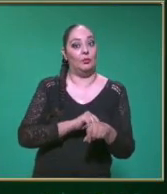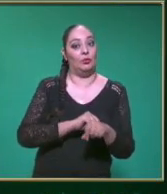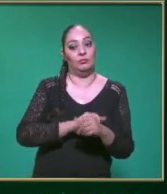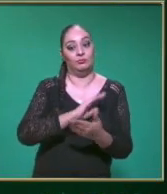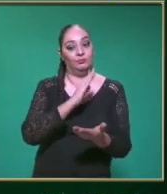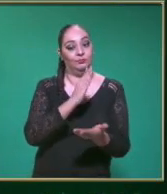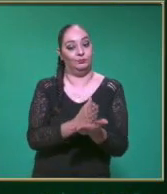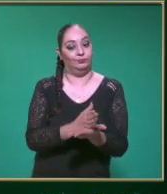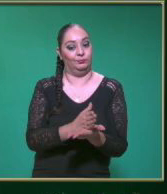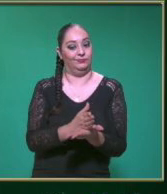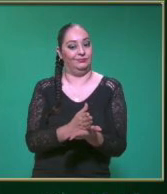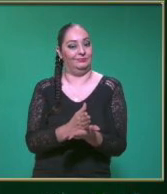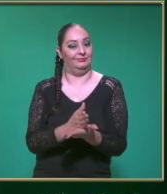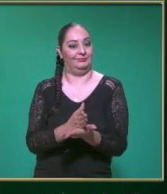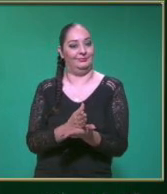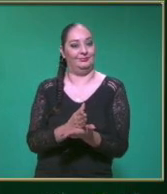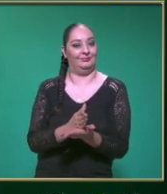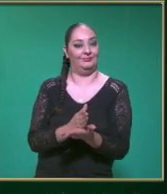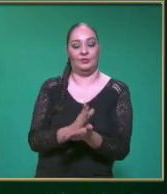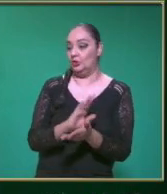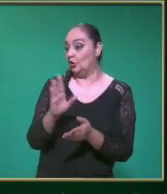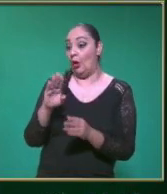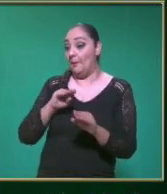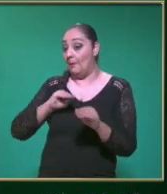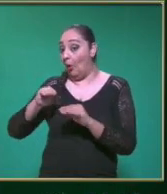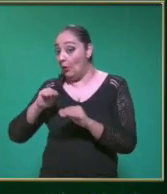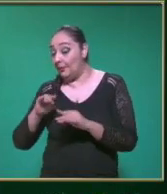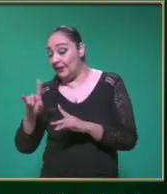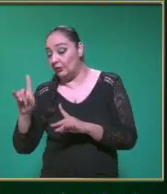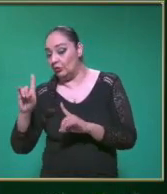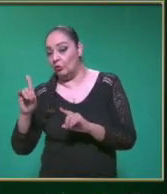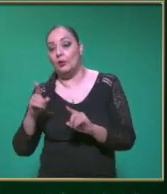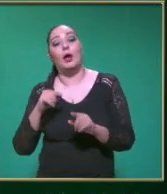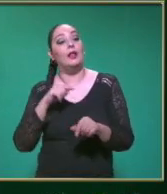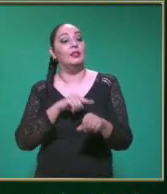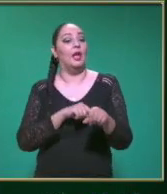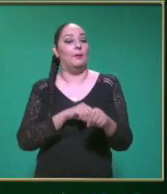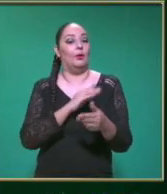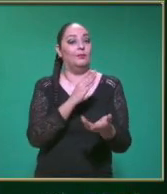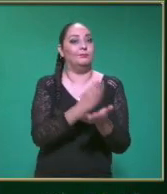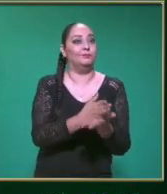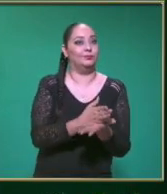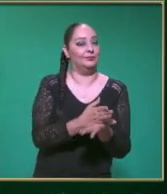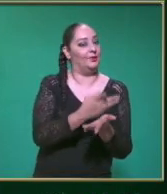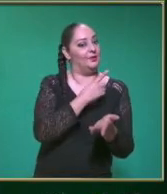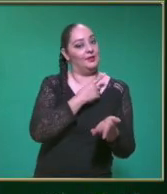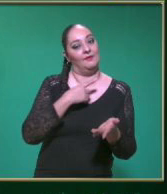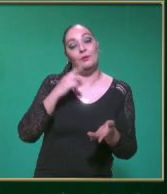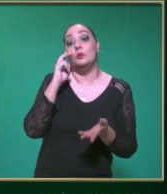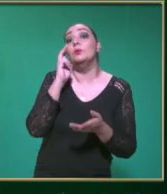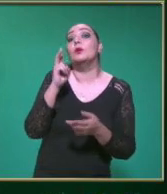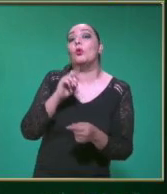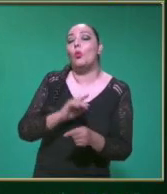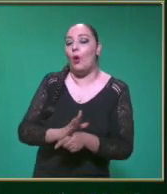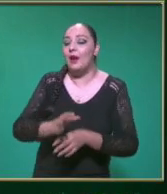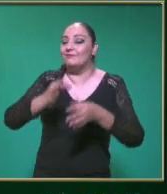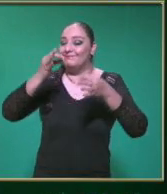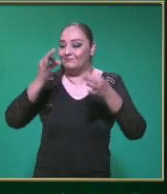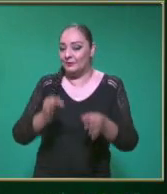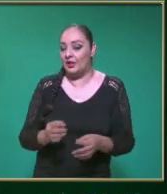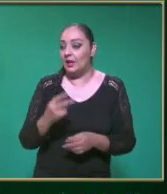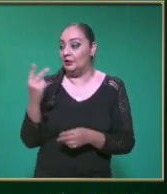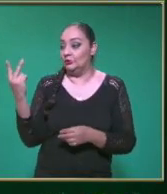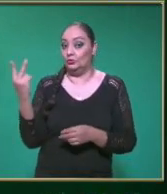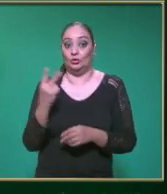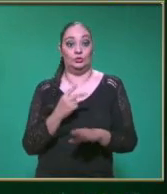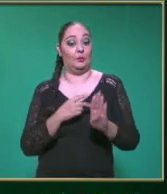Ahora no se detuvo El móvil Maestro Ahora se detuvo El cronómetro Entonces Alumnos Hay que determinar Bien Cuál de las dos Va a